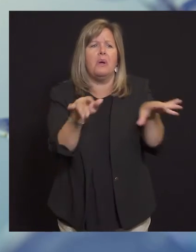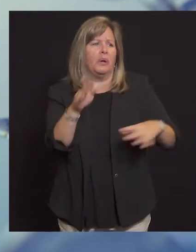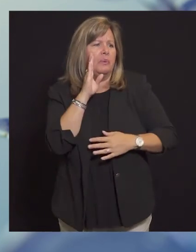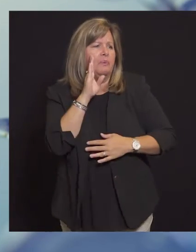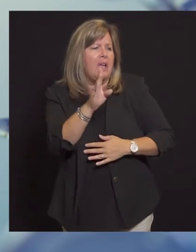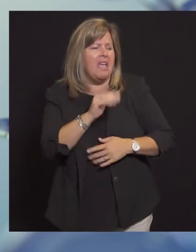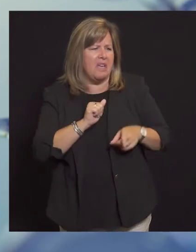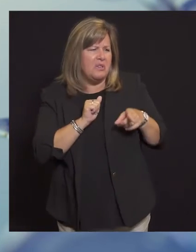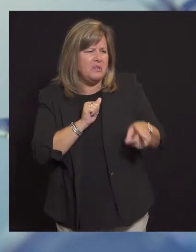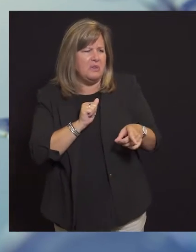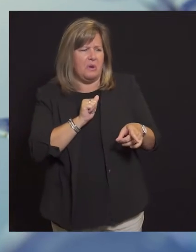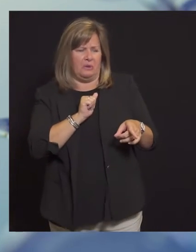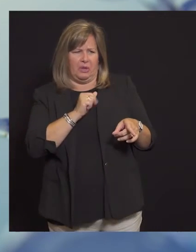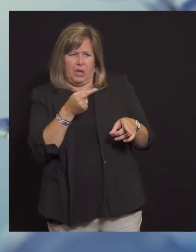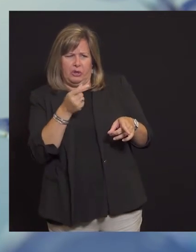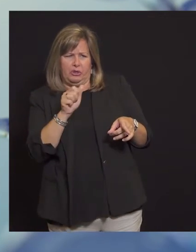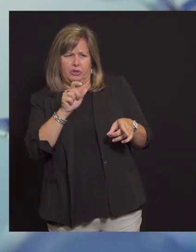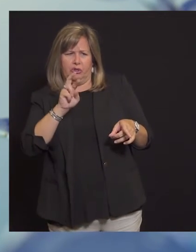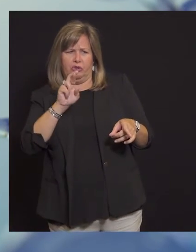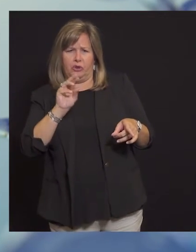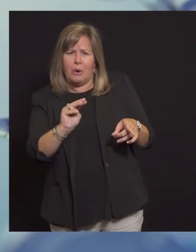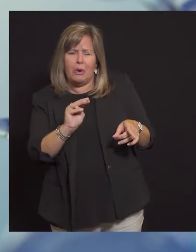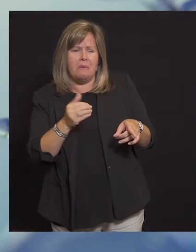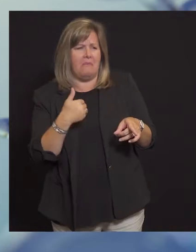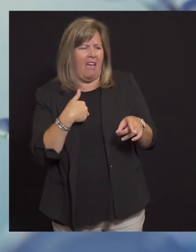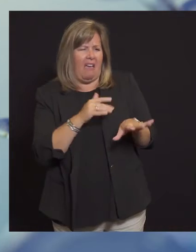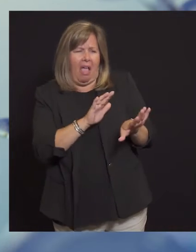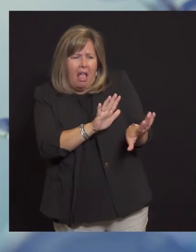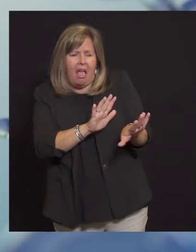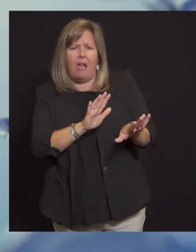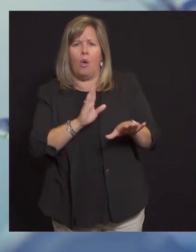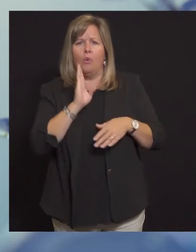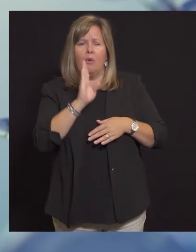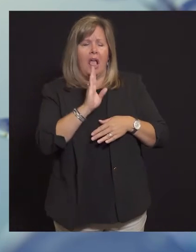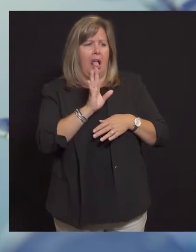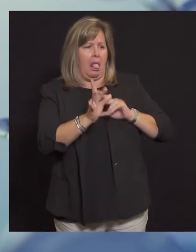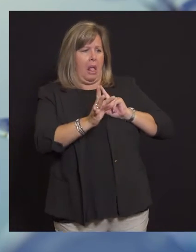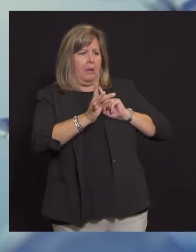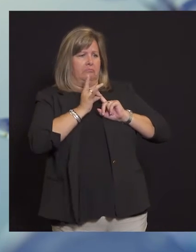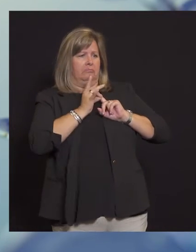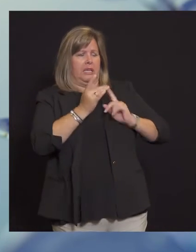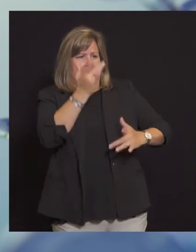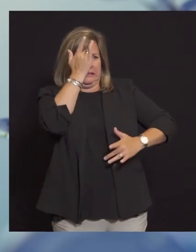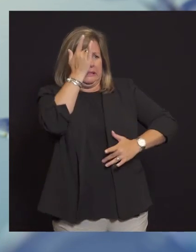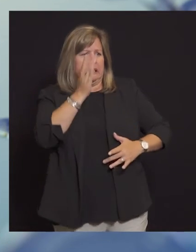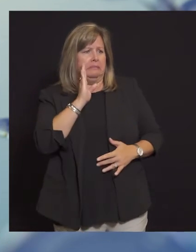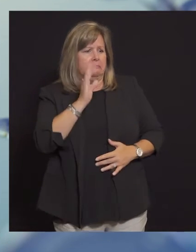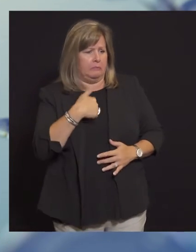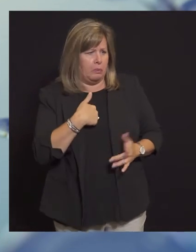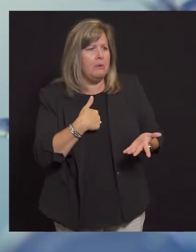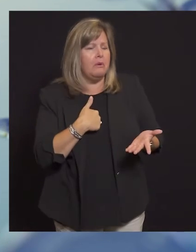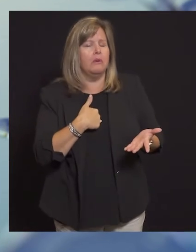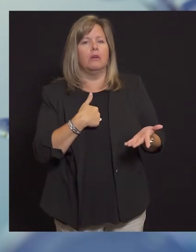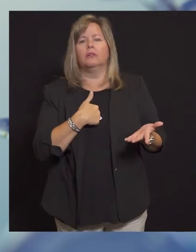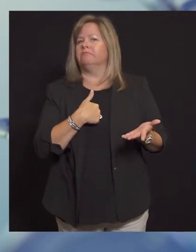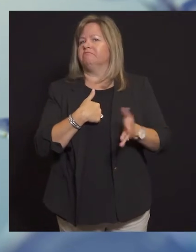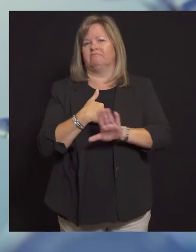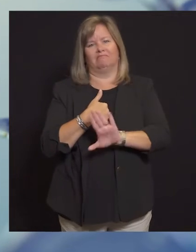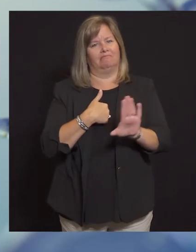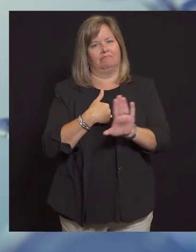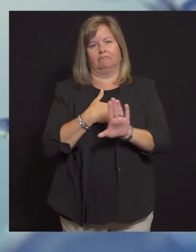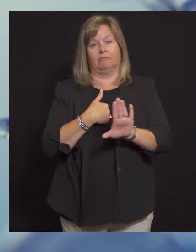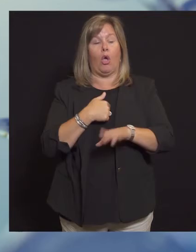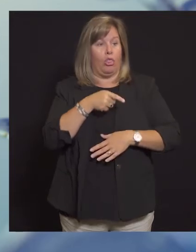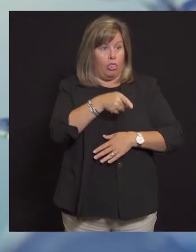que se han recuperado de COVID-19 completamente recuperados todavía están siendo estigmatizados por algunos. Algunas